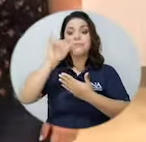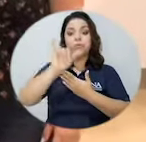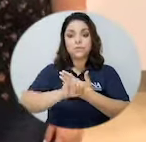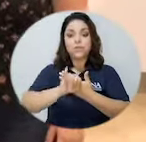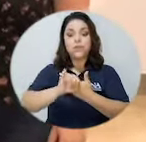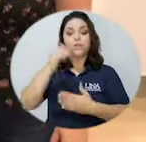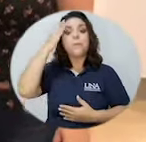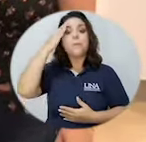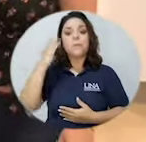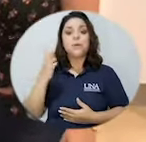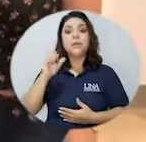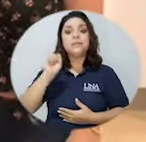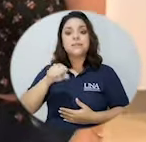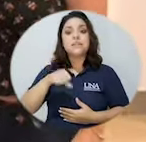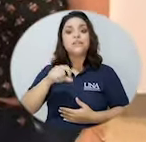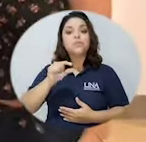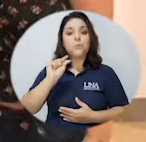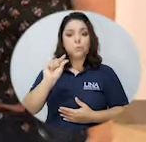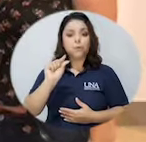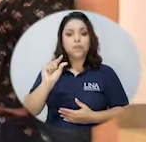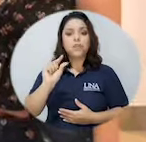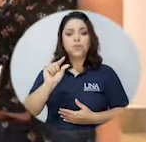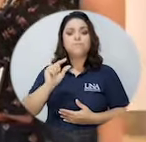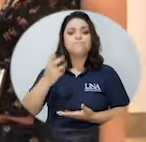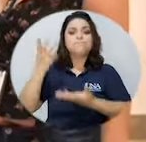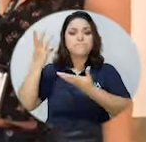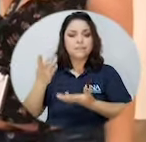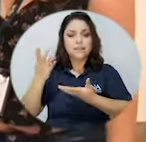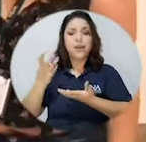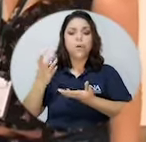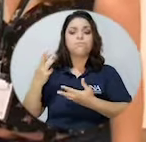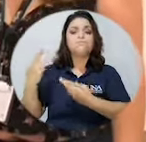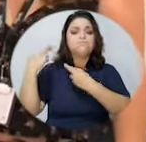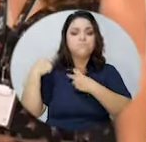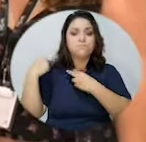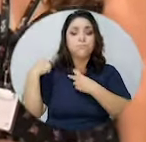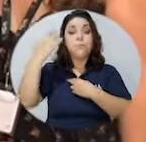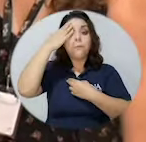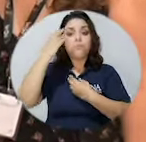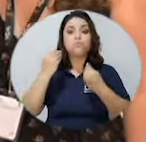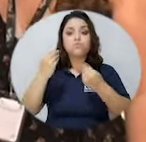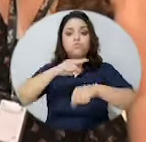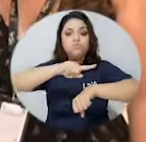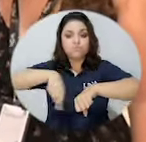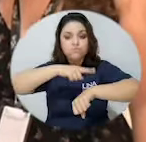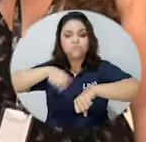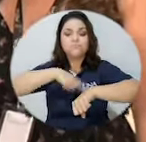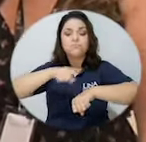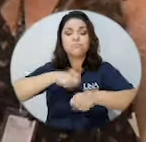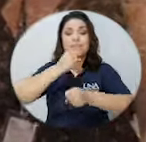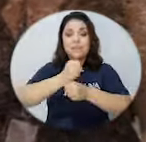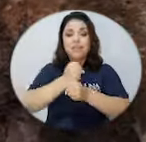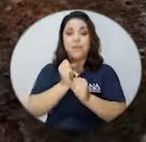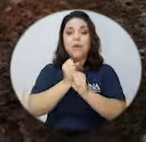que sí es un poco demandante por la cantidad de jornadas que hay que realizar.